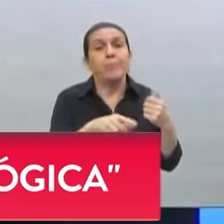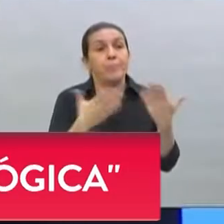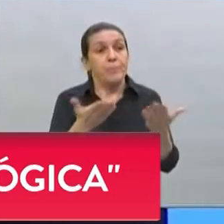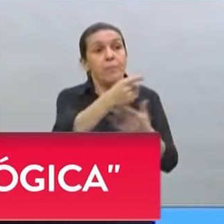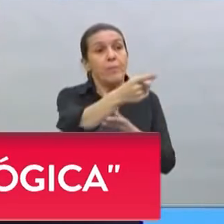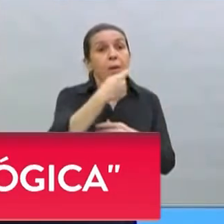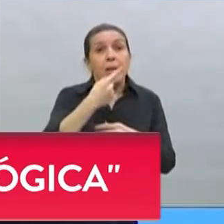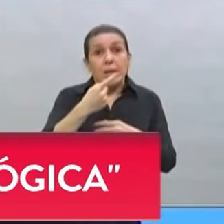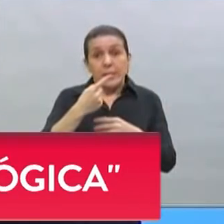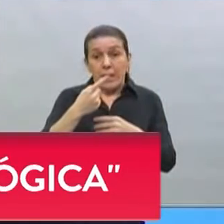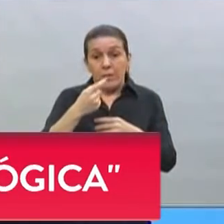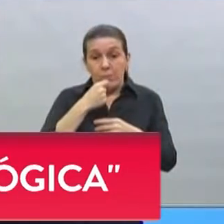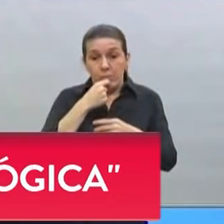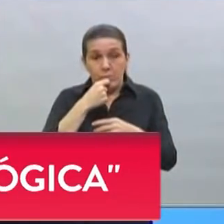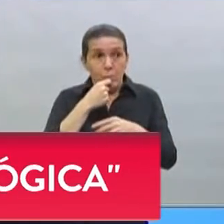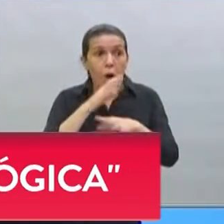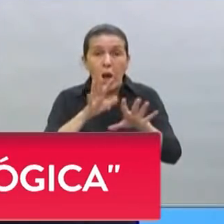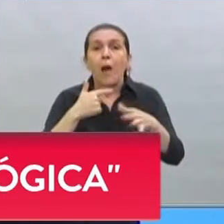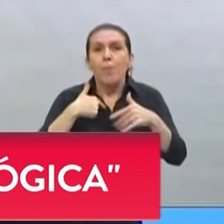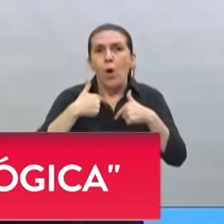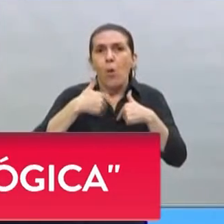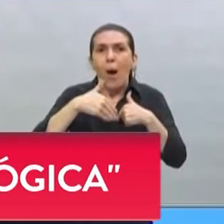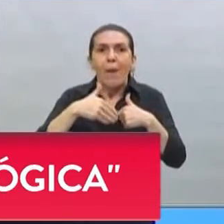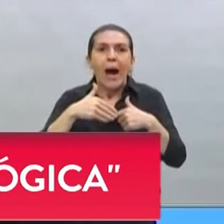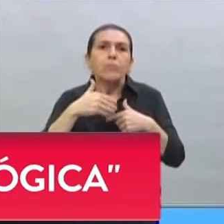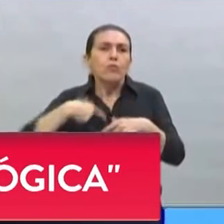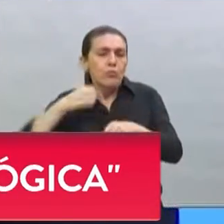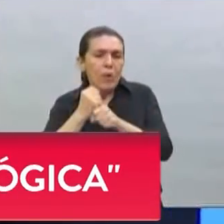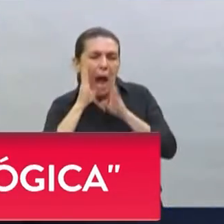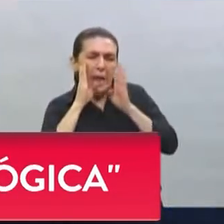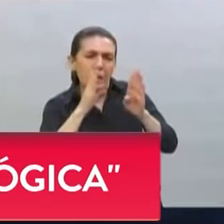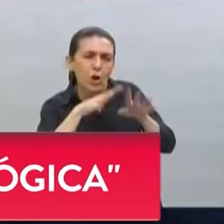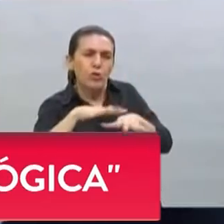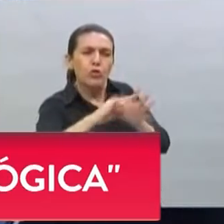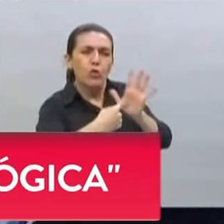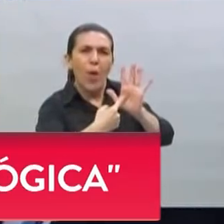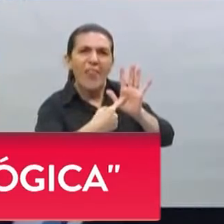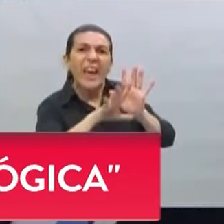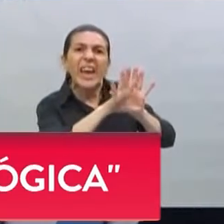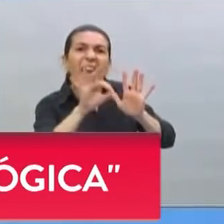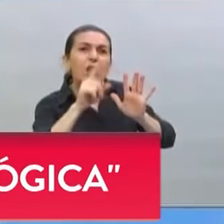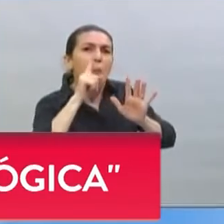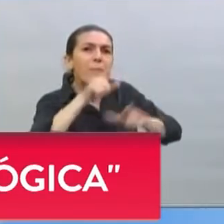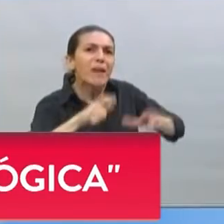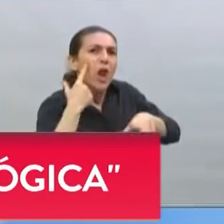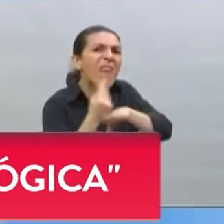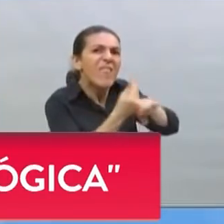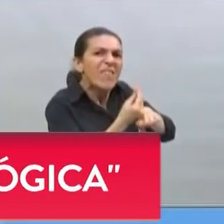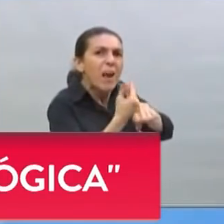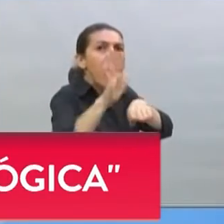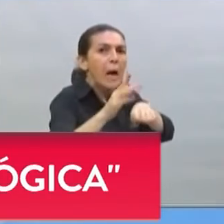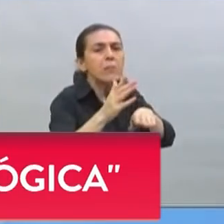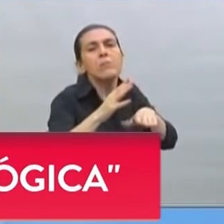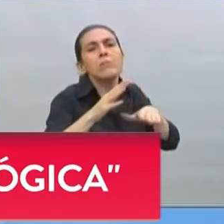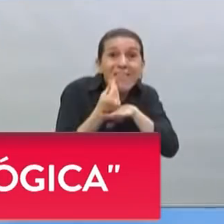entremos enfrente a un aglomerado urbano de más de 500.000 habitantes, siguen las restricciones de aislamiento